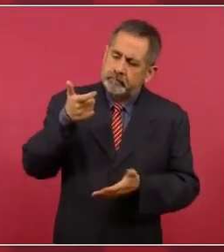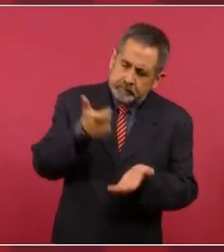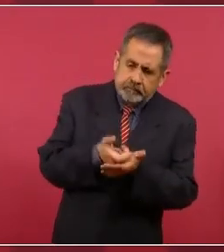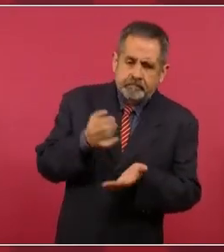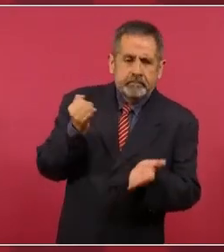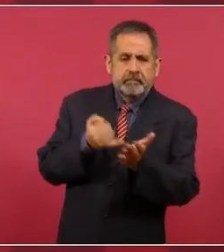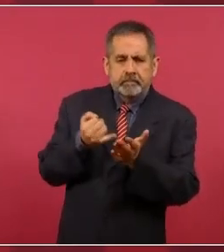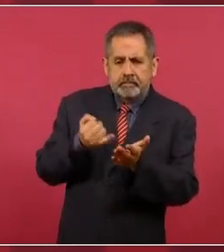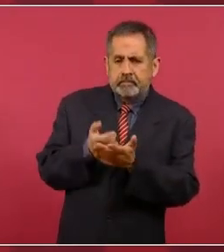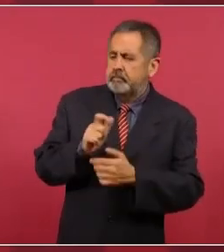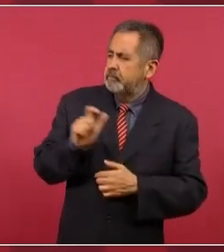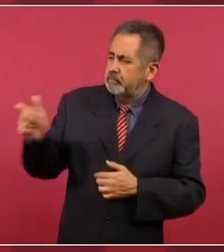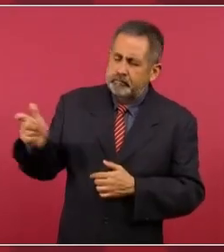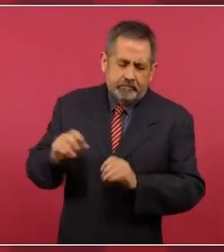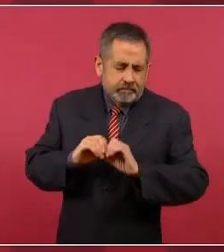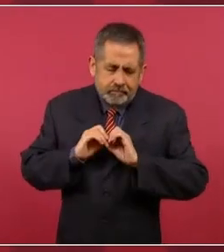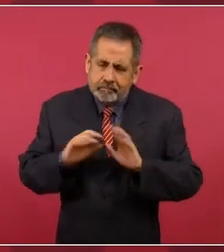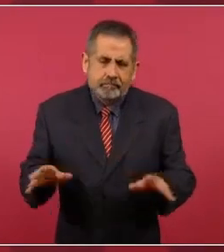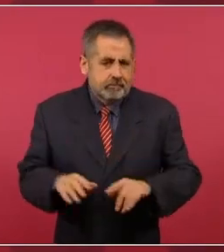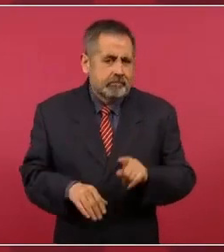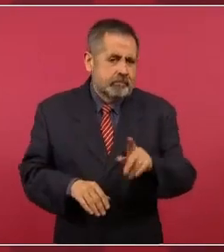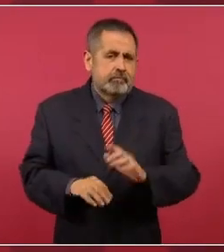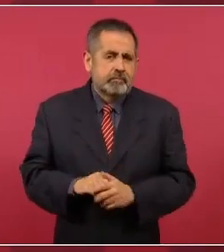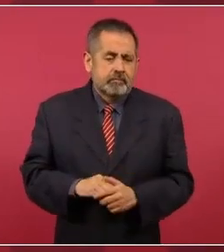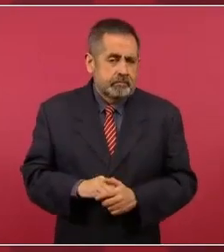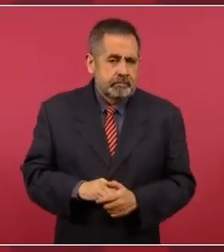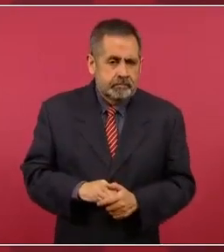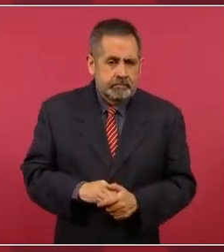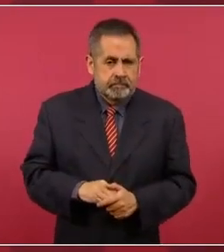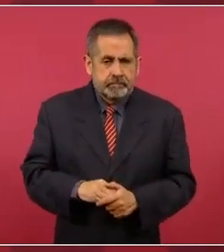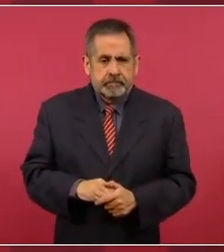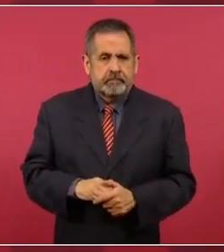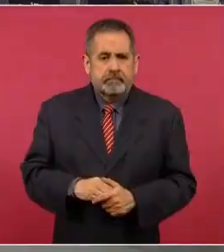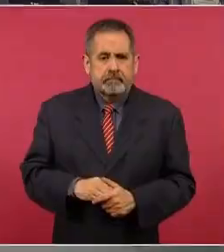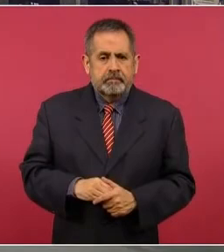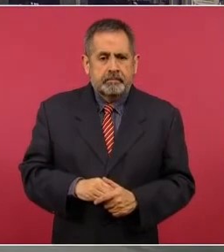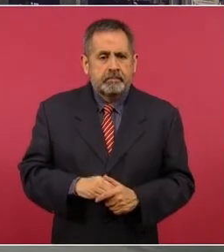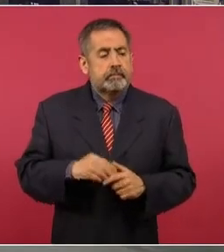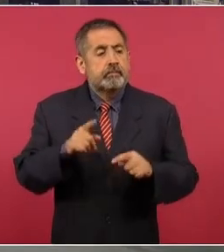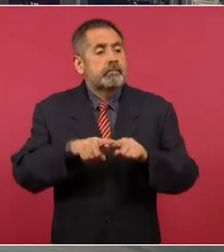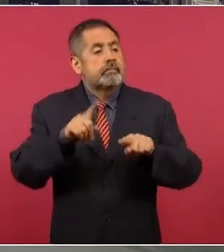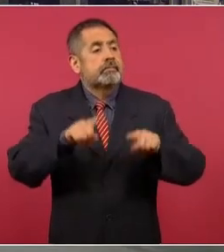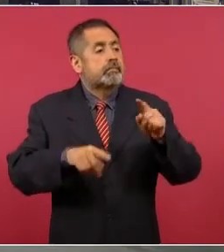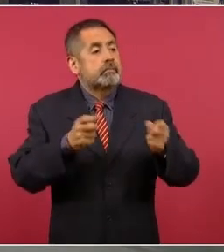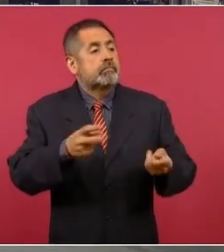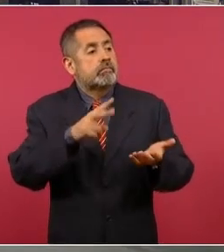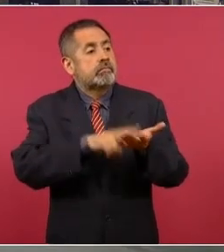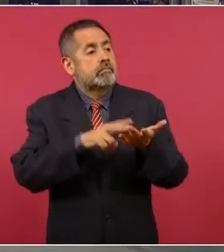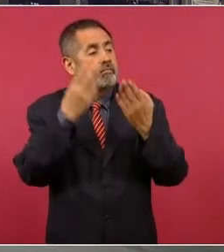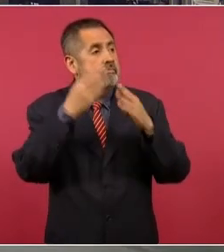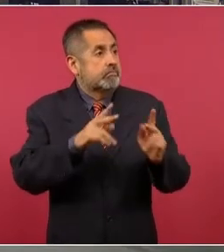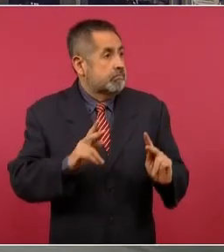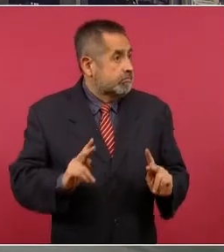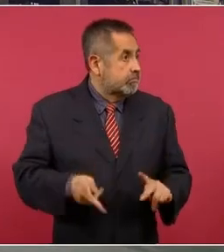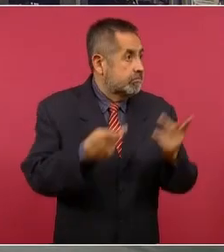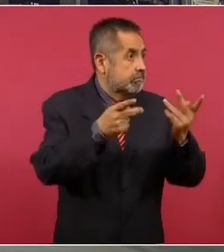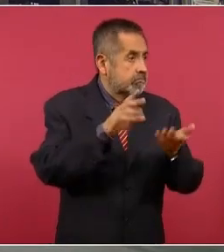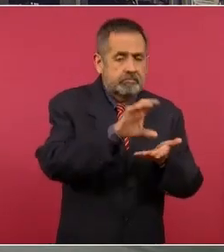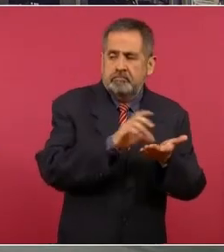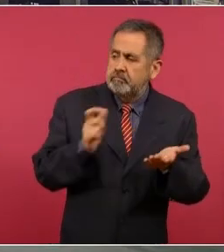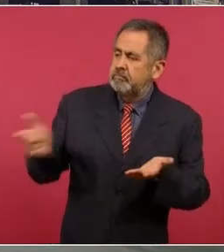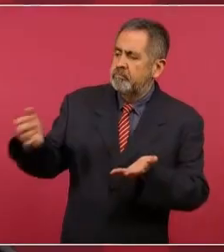dependiendo del valor del banco. pero ya no va a